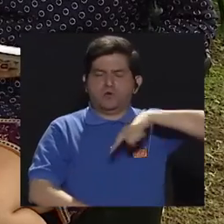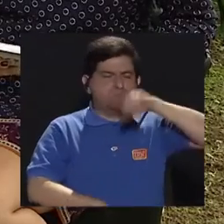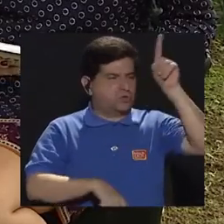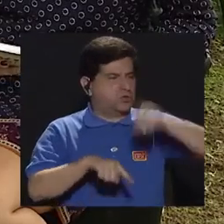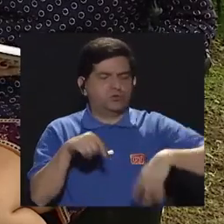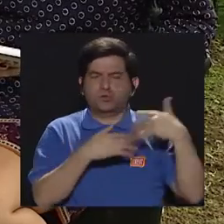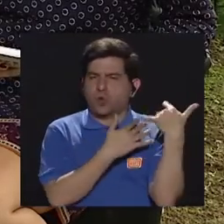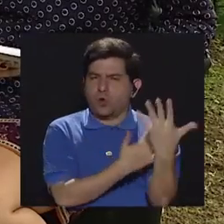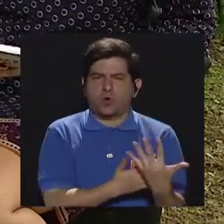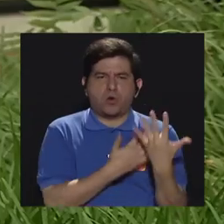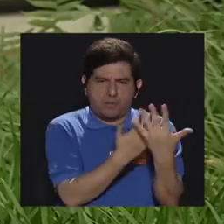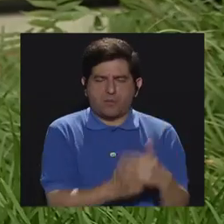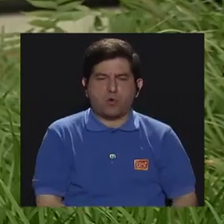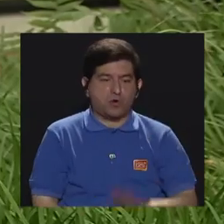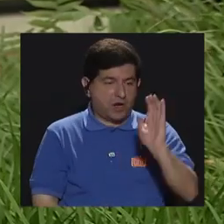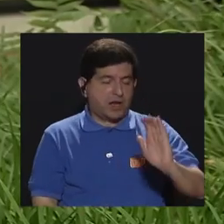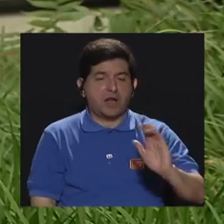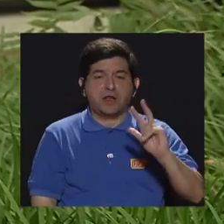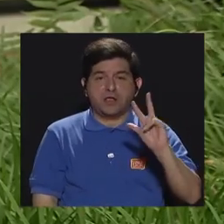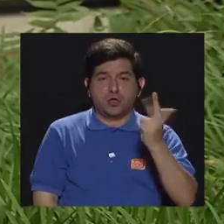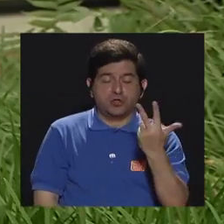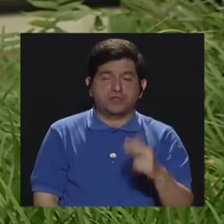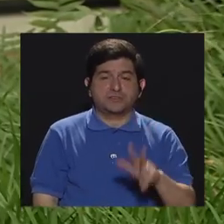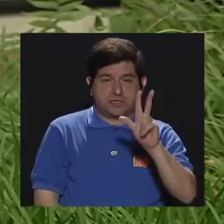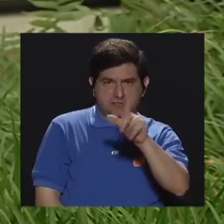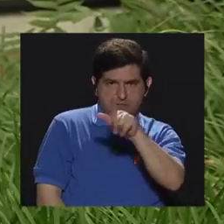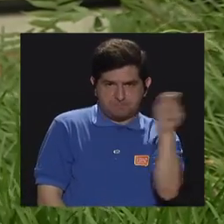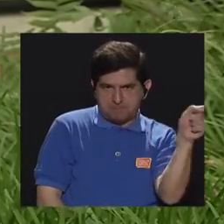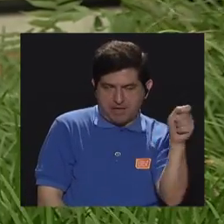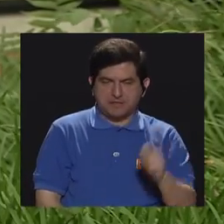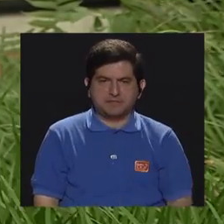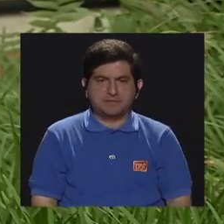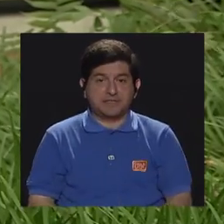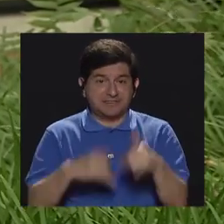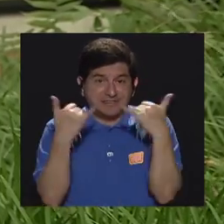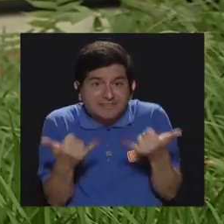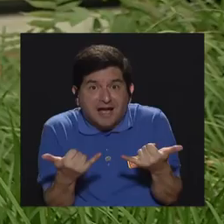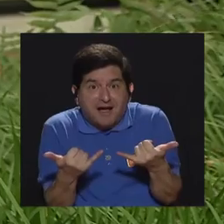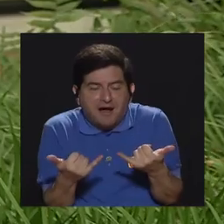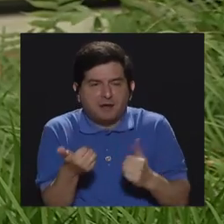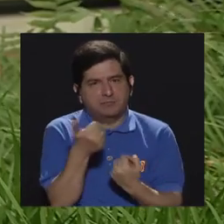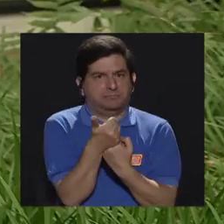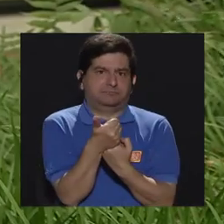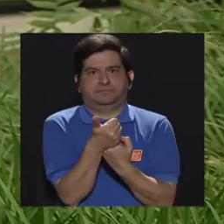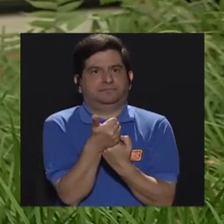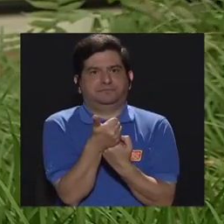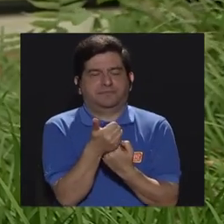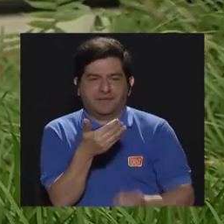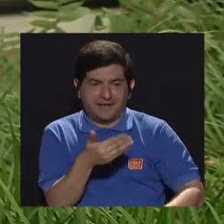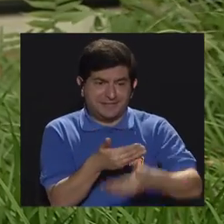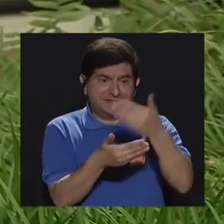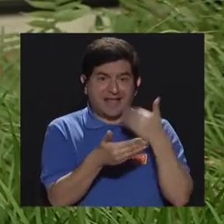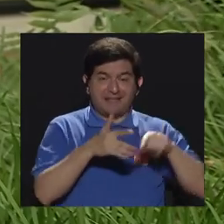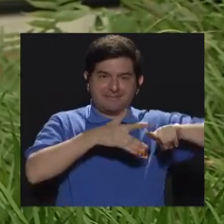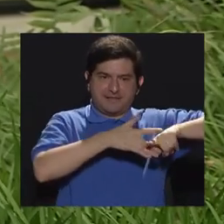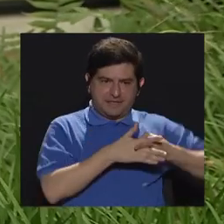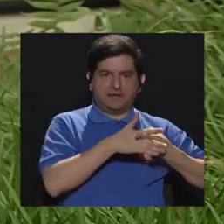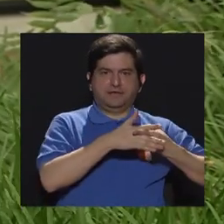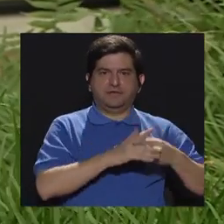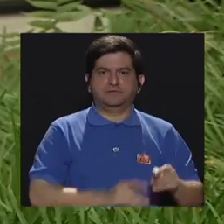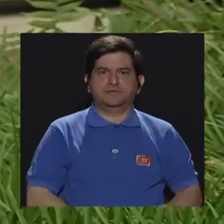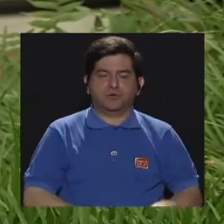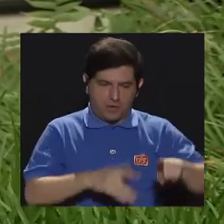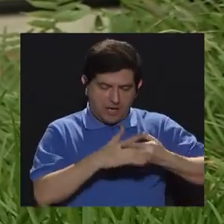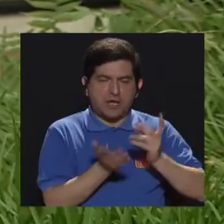esperar a que el niño esté en el tercer trimestre, que el niño se encuentre en el tercer trimestre para apoyarlo. Hay que apoyarlo desde el inicio,